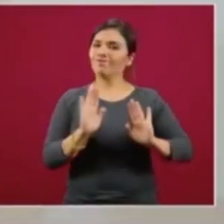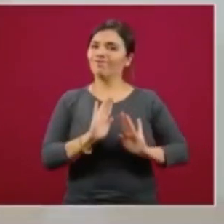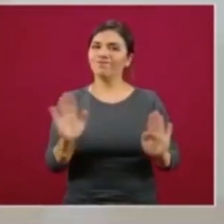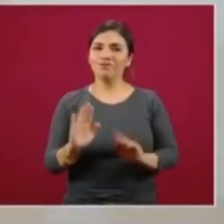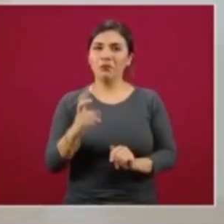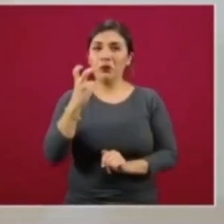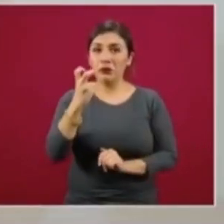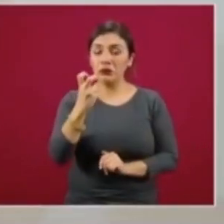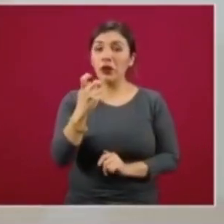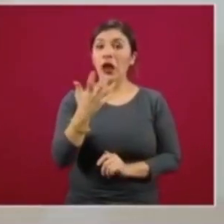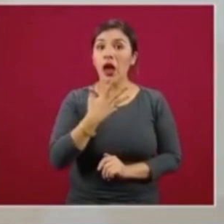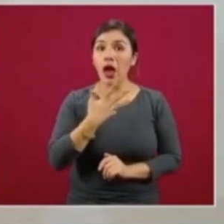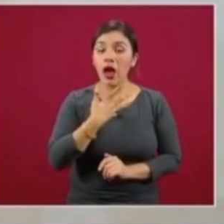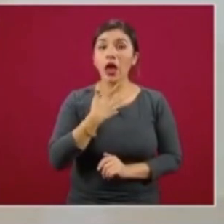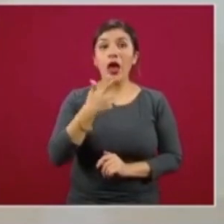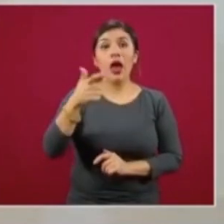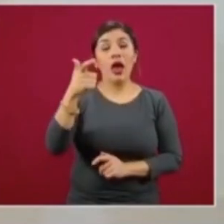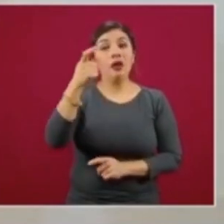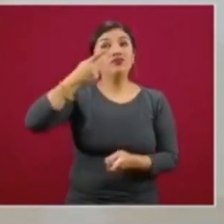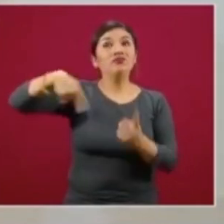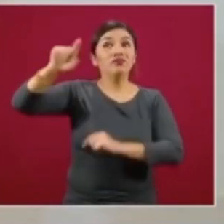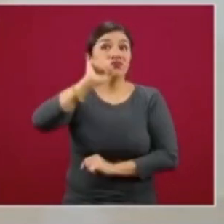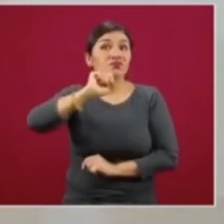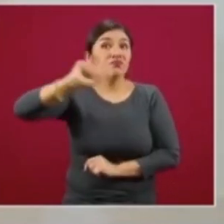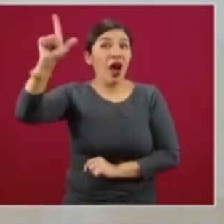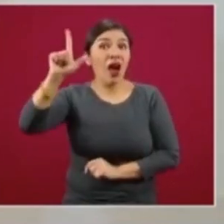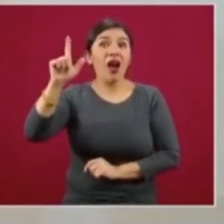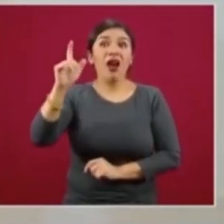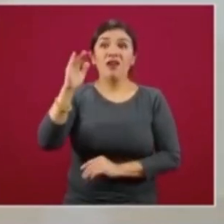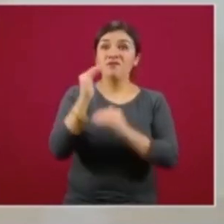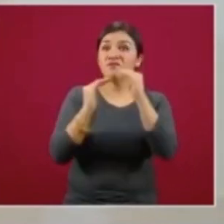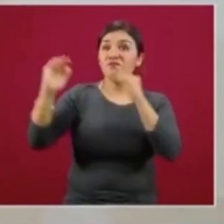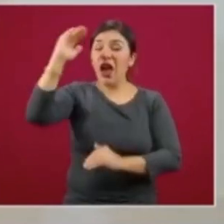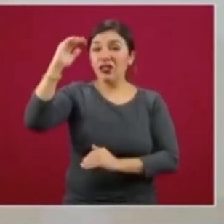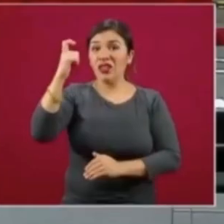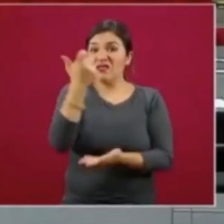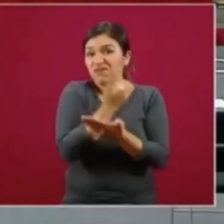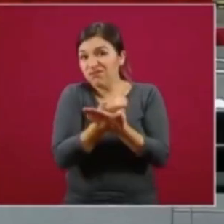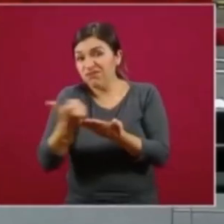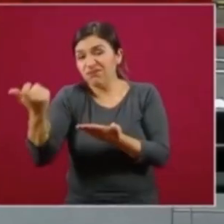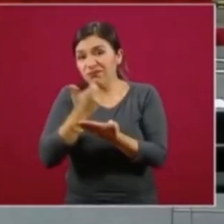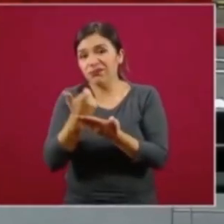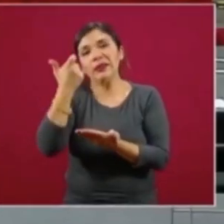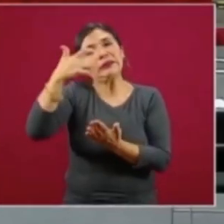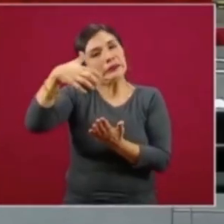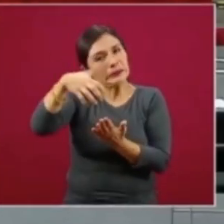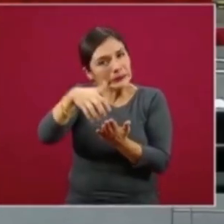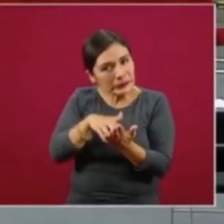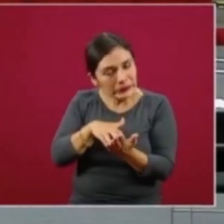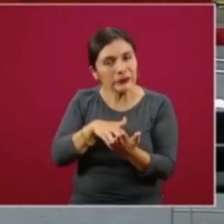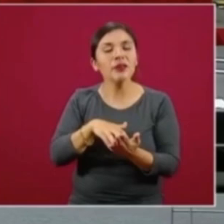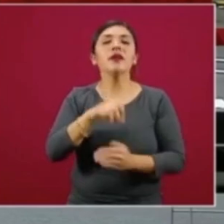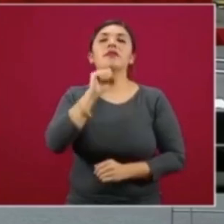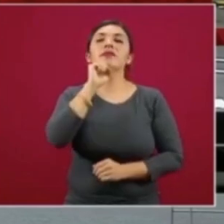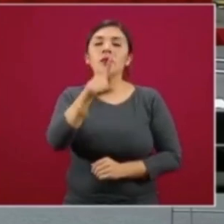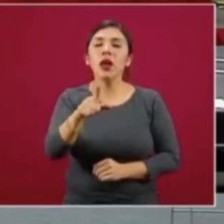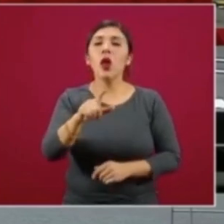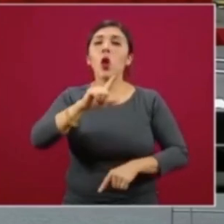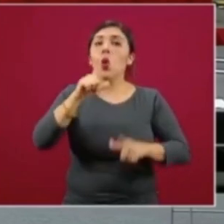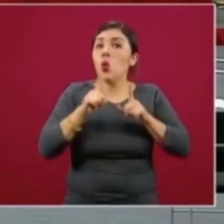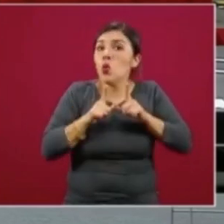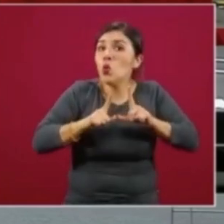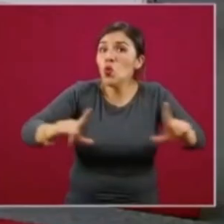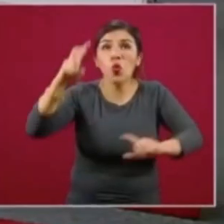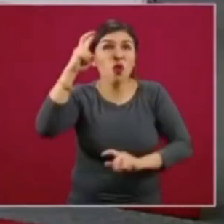bajar los salarios de la alta burocracia, los altos salarios, acabar con los lujos,